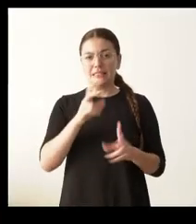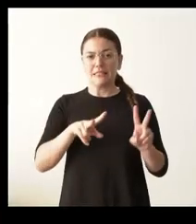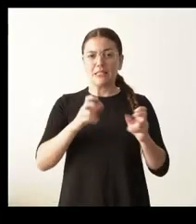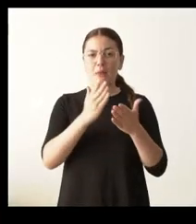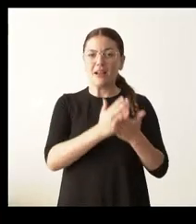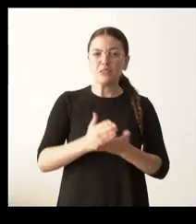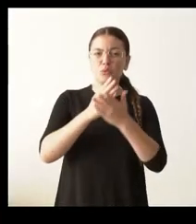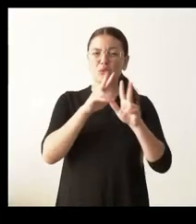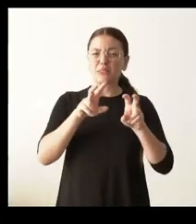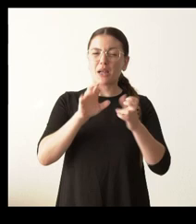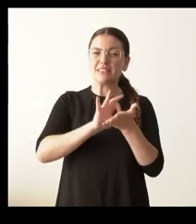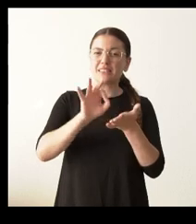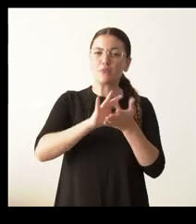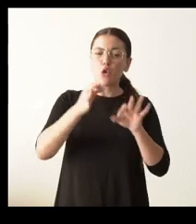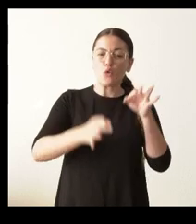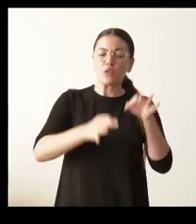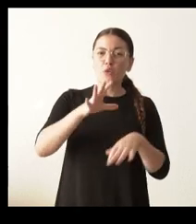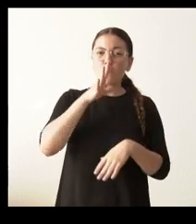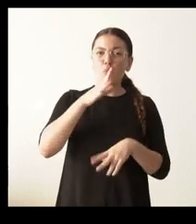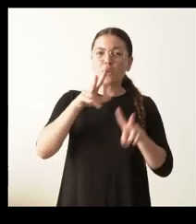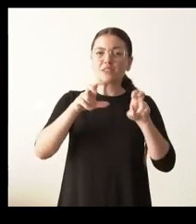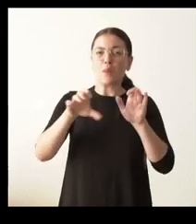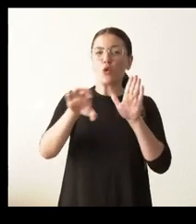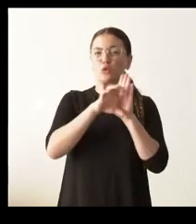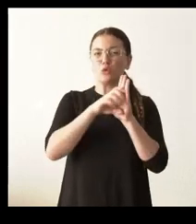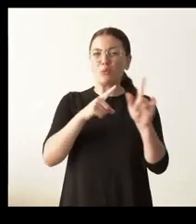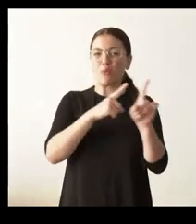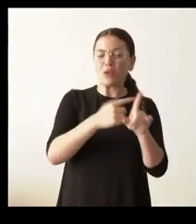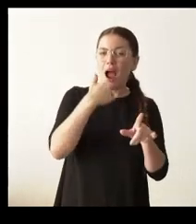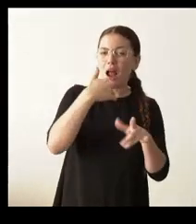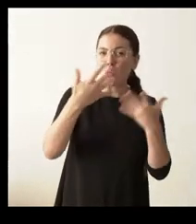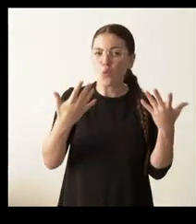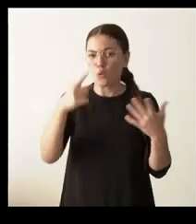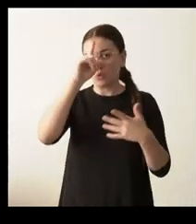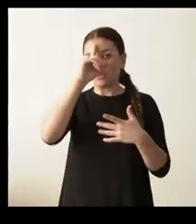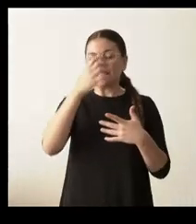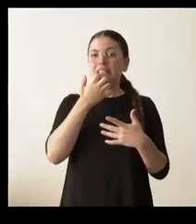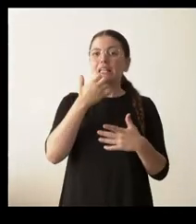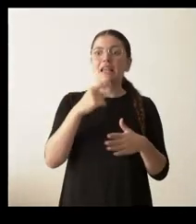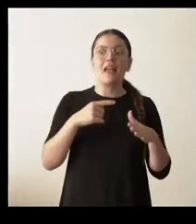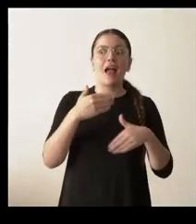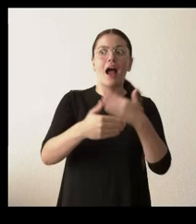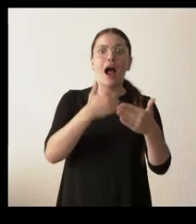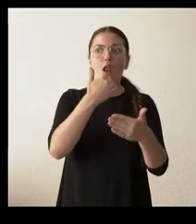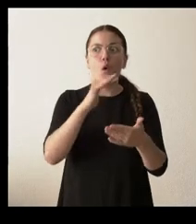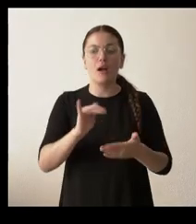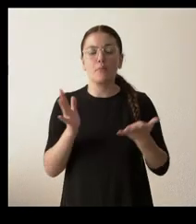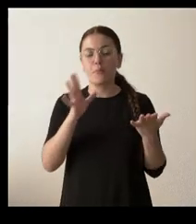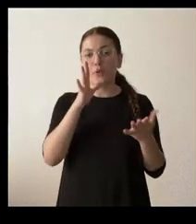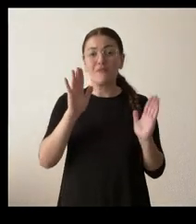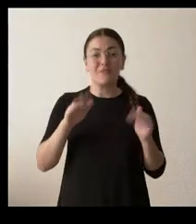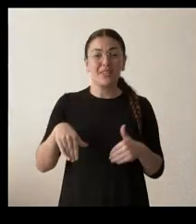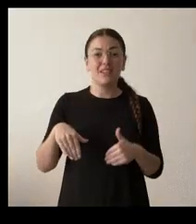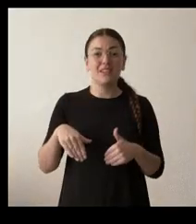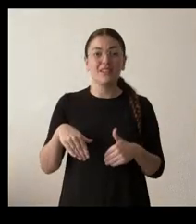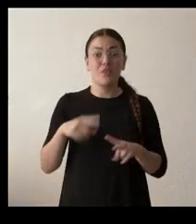servicios jurídicos sobre el posible recurso de inconstitucionalidad, si tienen algún avance, porque en realidad al final incluso la